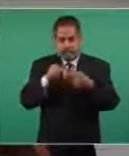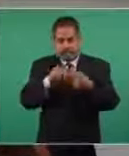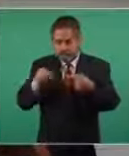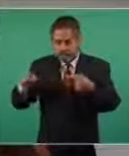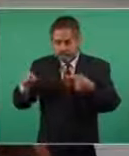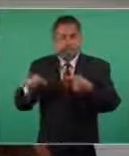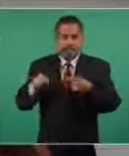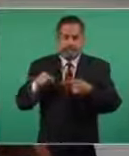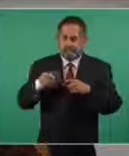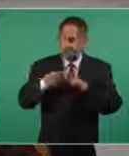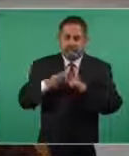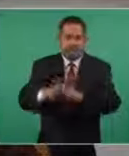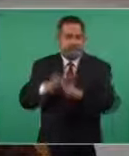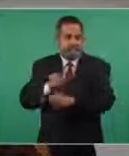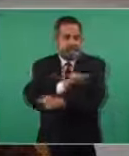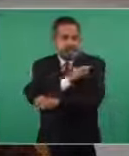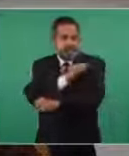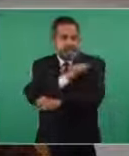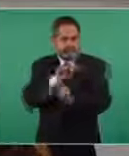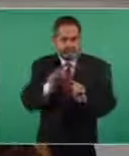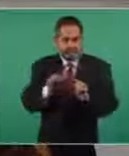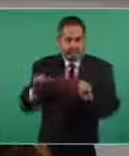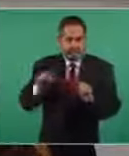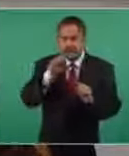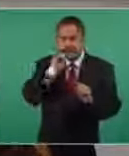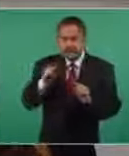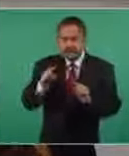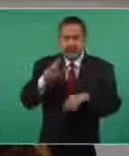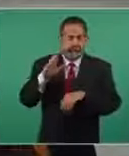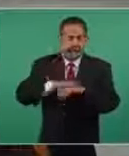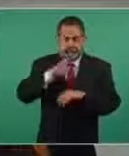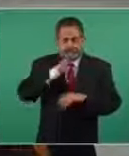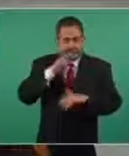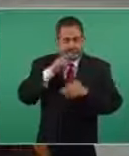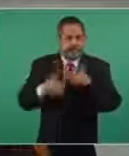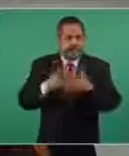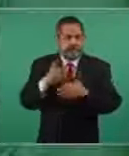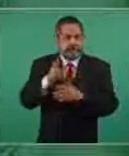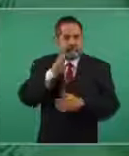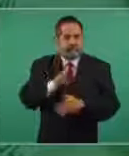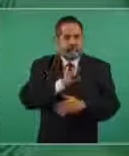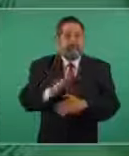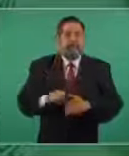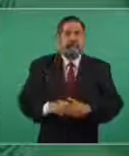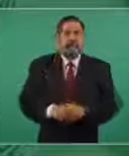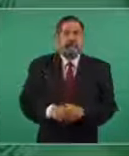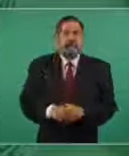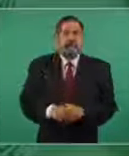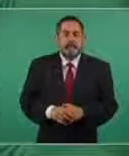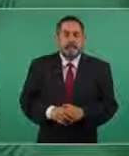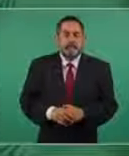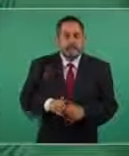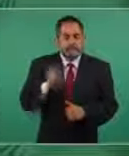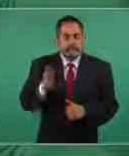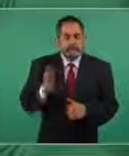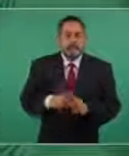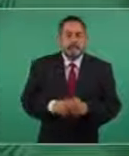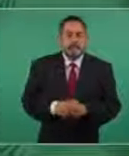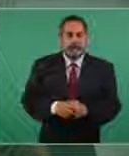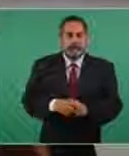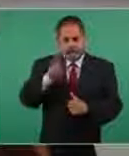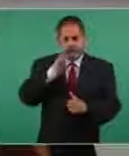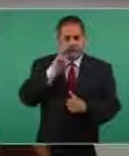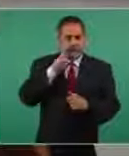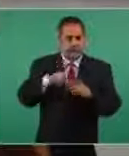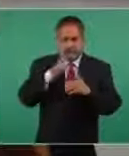Queremos empezar también lo más pronto posible. Entonces, estamos